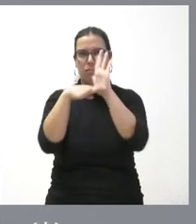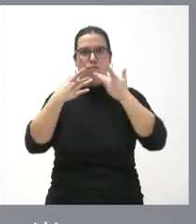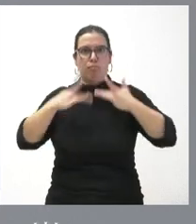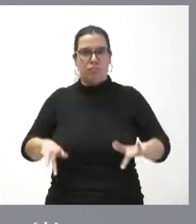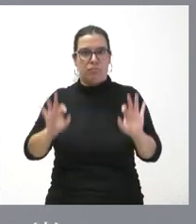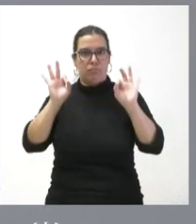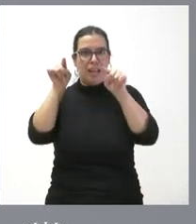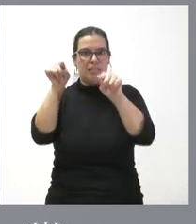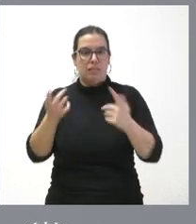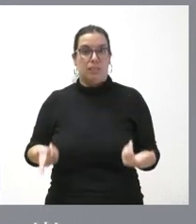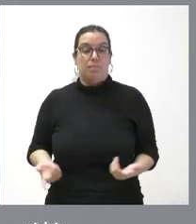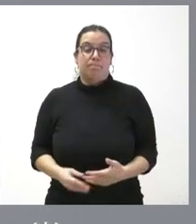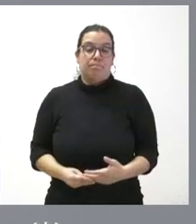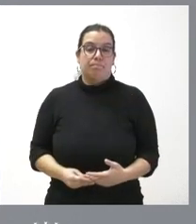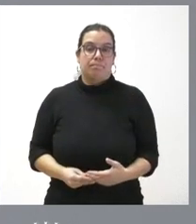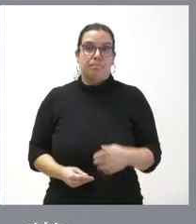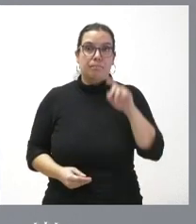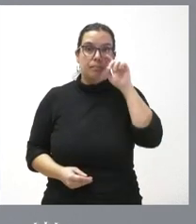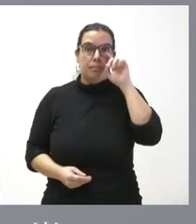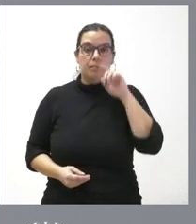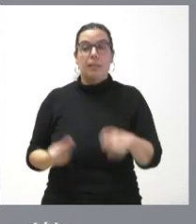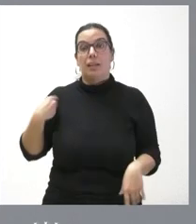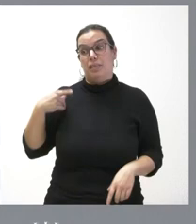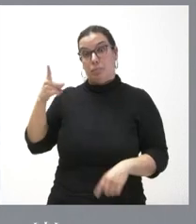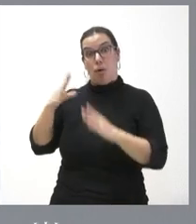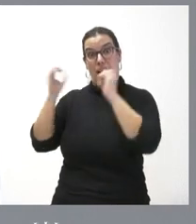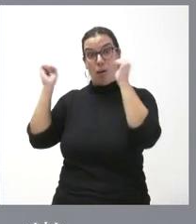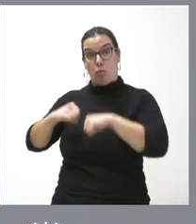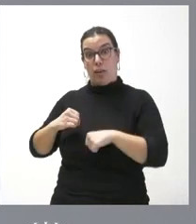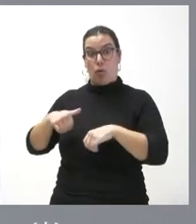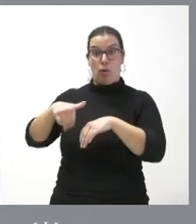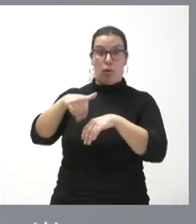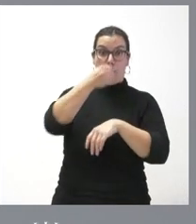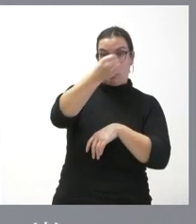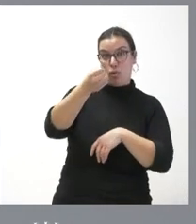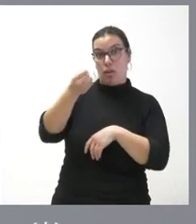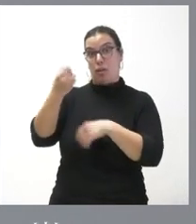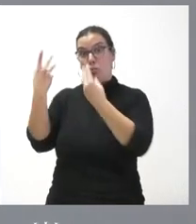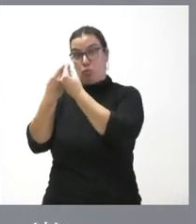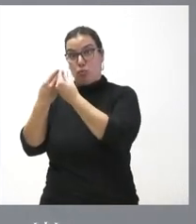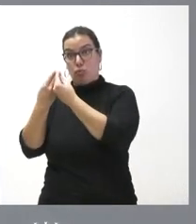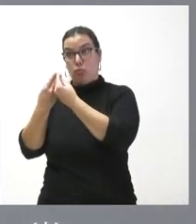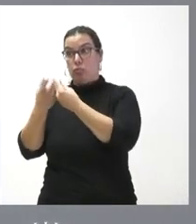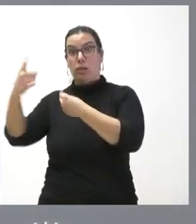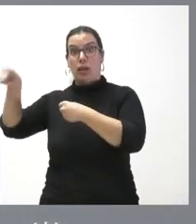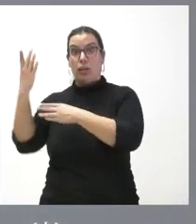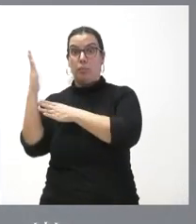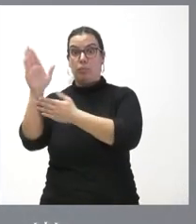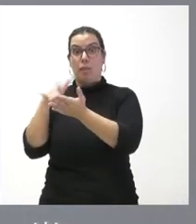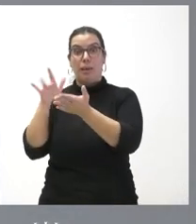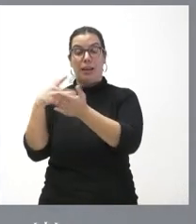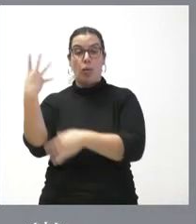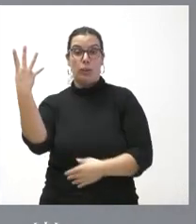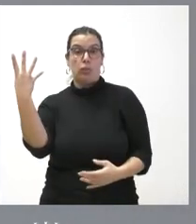objetivos y los firmantes de este acuerdo se van a presentar allí con un documento de cuatro páginas